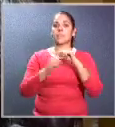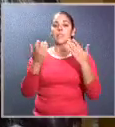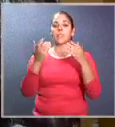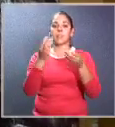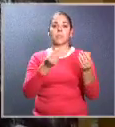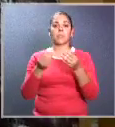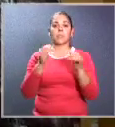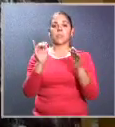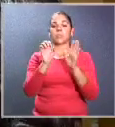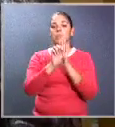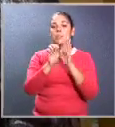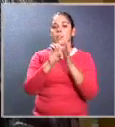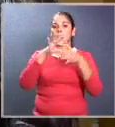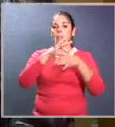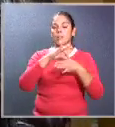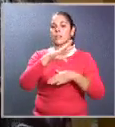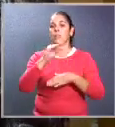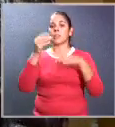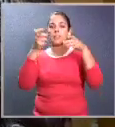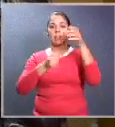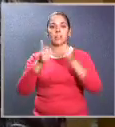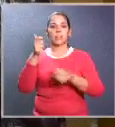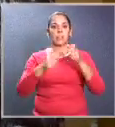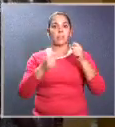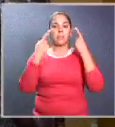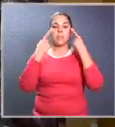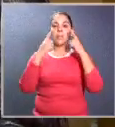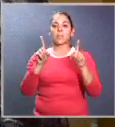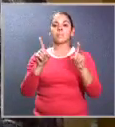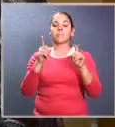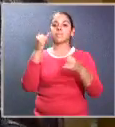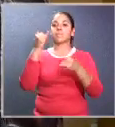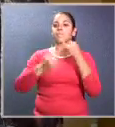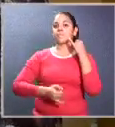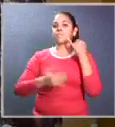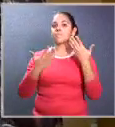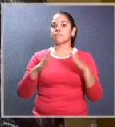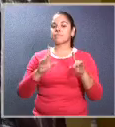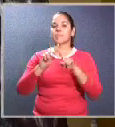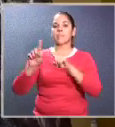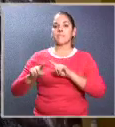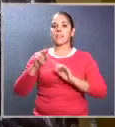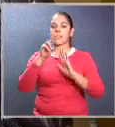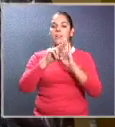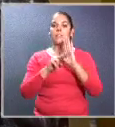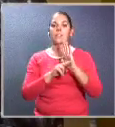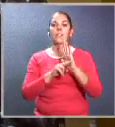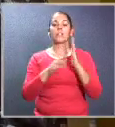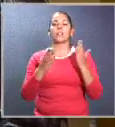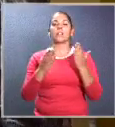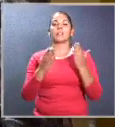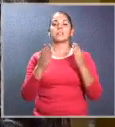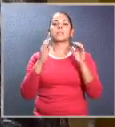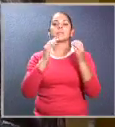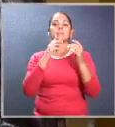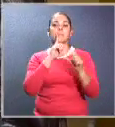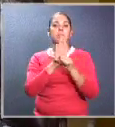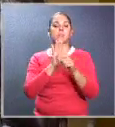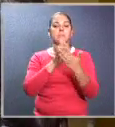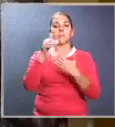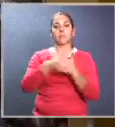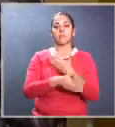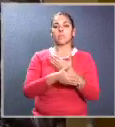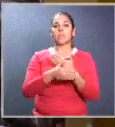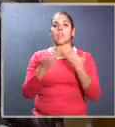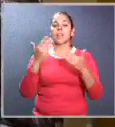la carne, como los lácteos y muchos otros más. Hemos logrado cerrar una serie de protocolos que ya van a garantizar el acceso casi que